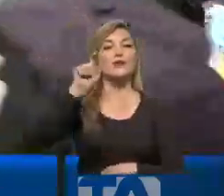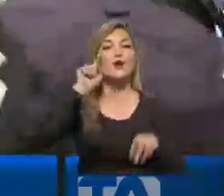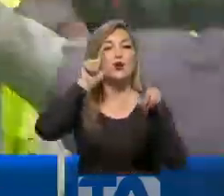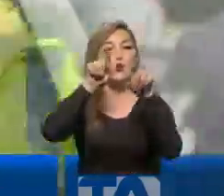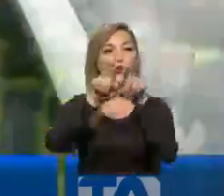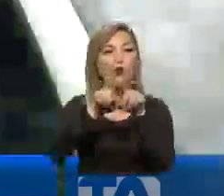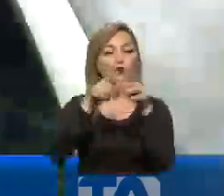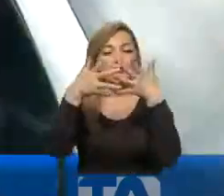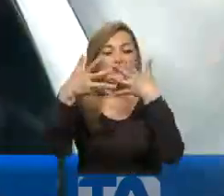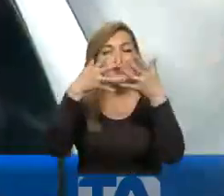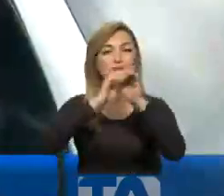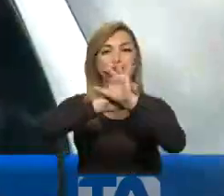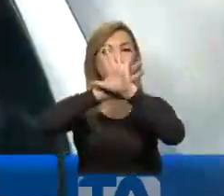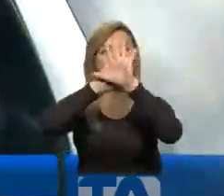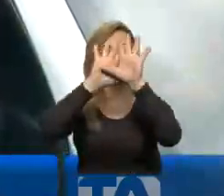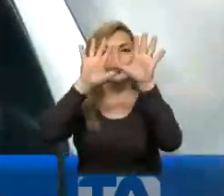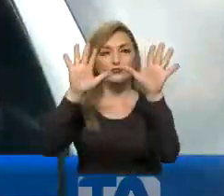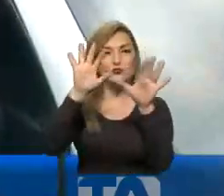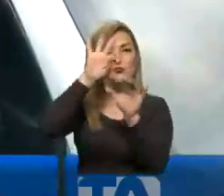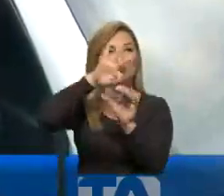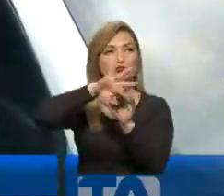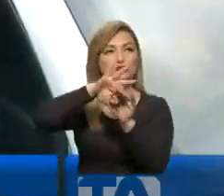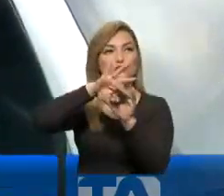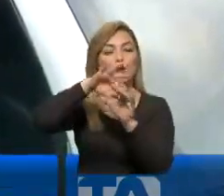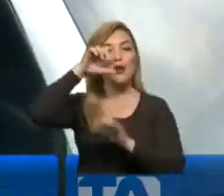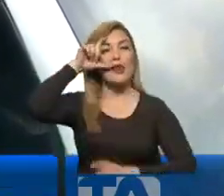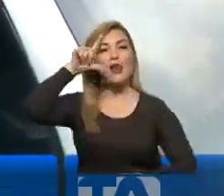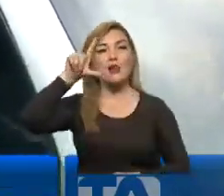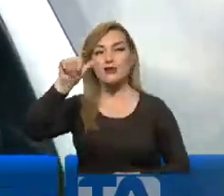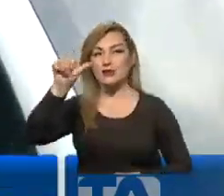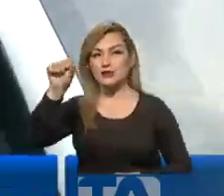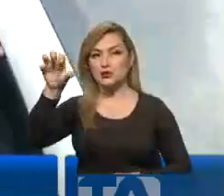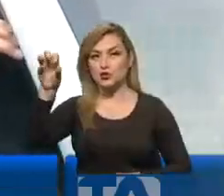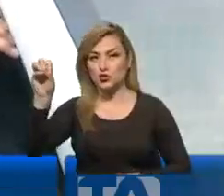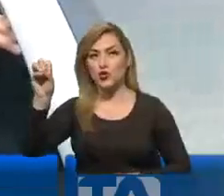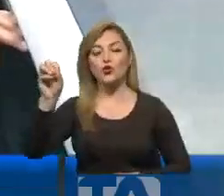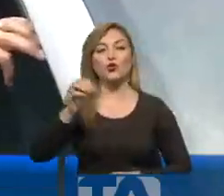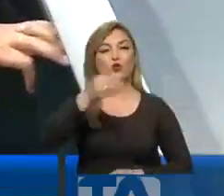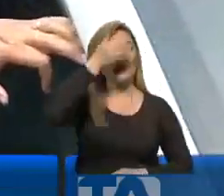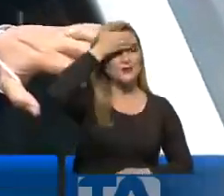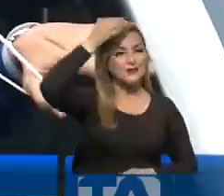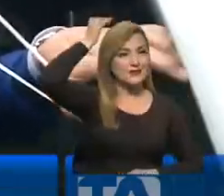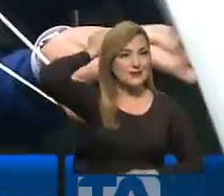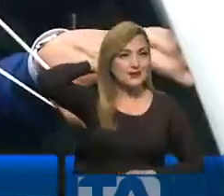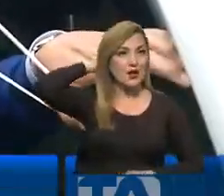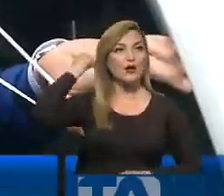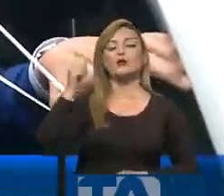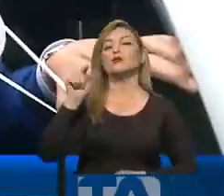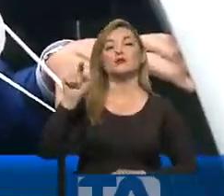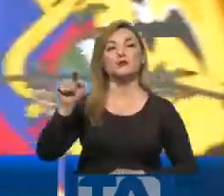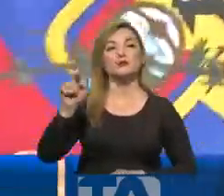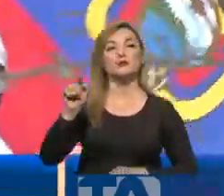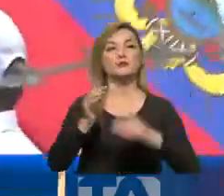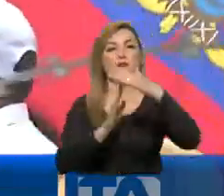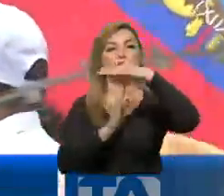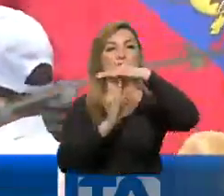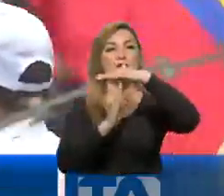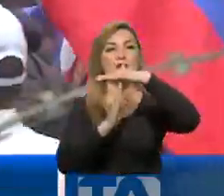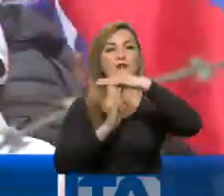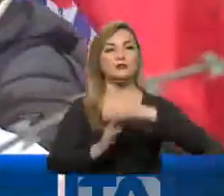pudo más. Y tanto Yacu Pérez como Guillermo Lazo aprovecharon el receso y solo entonces salió humo blanco.